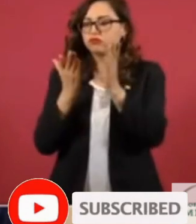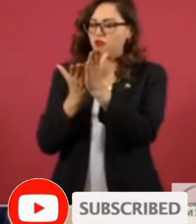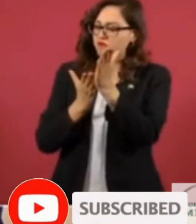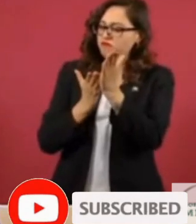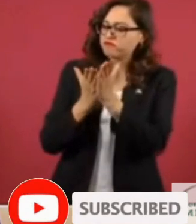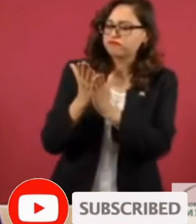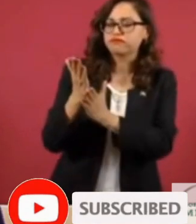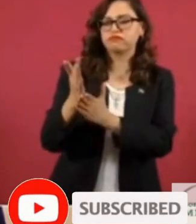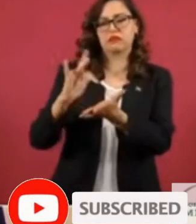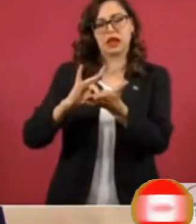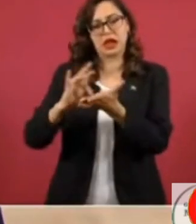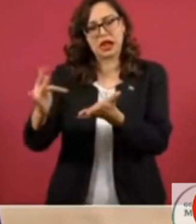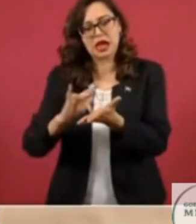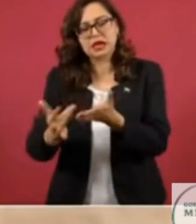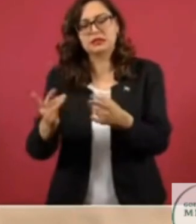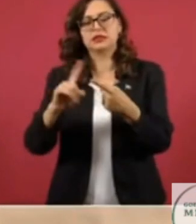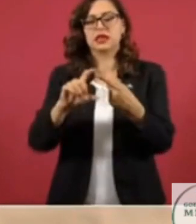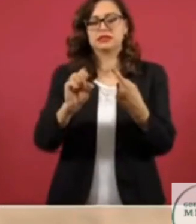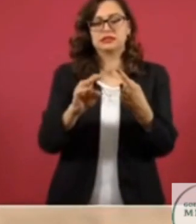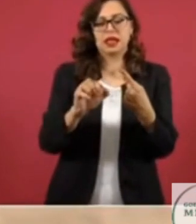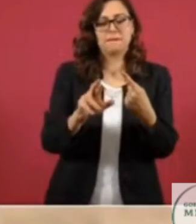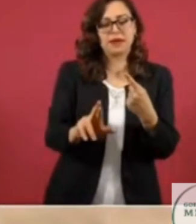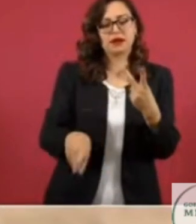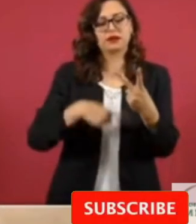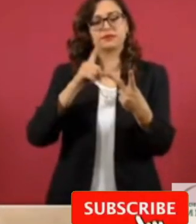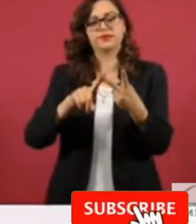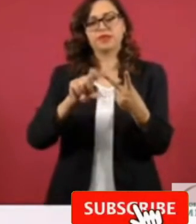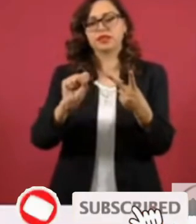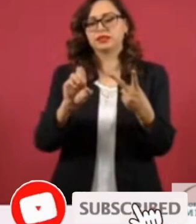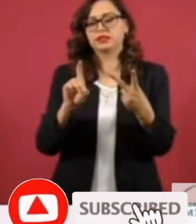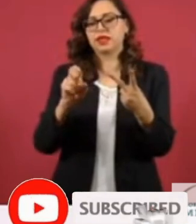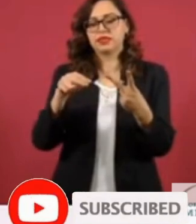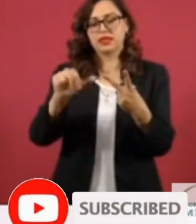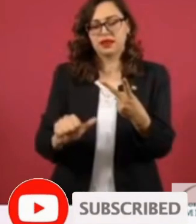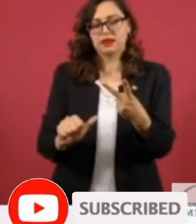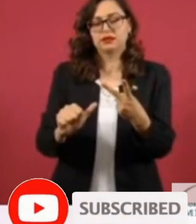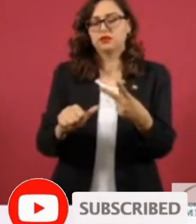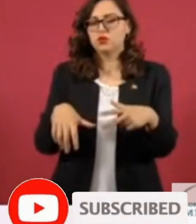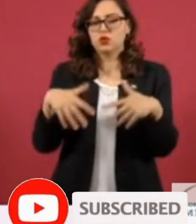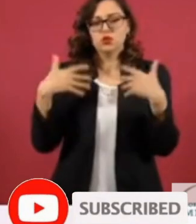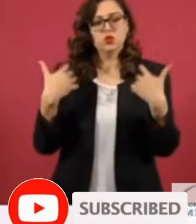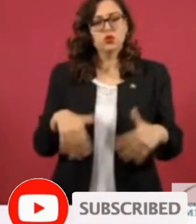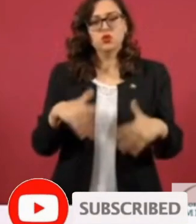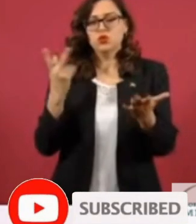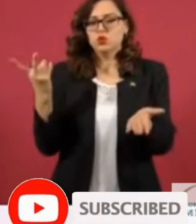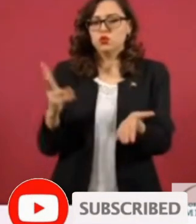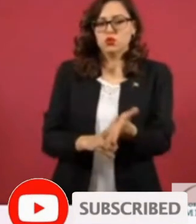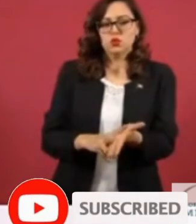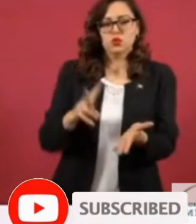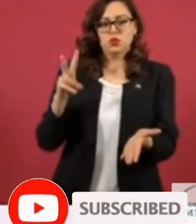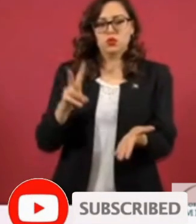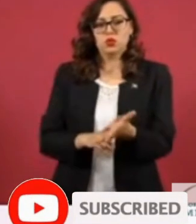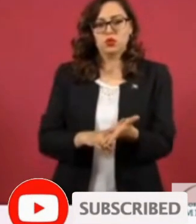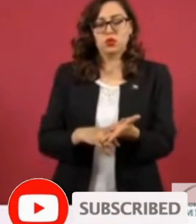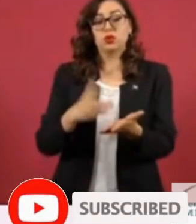de la Secretaría de Marina como de la Secretaría de la Defensa Nacional, con su